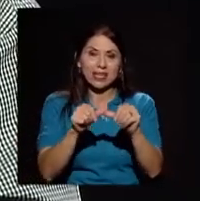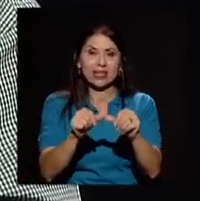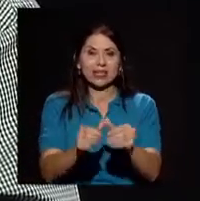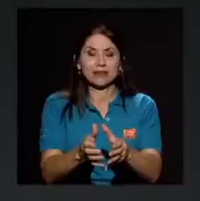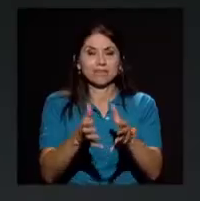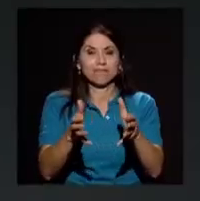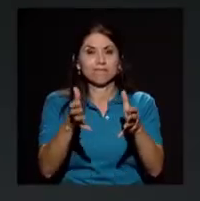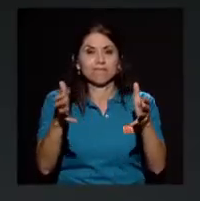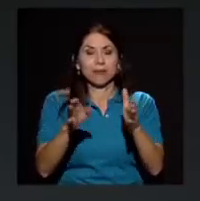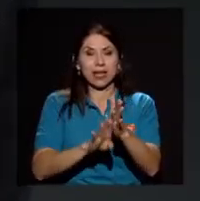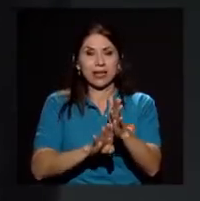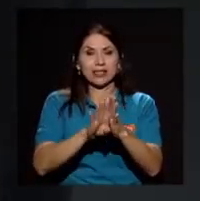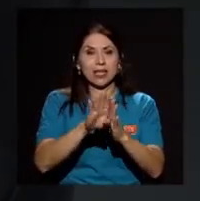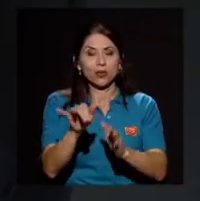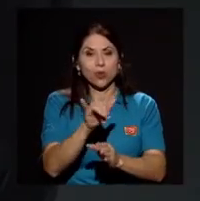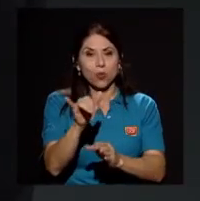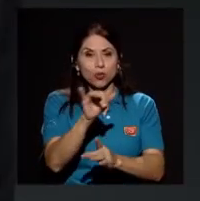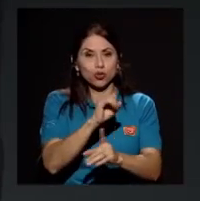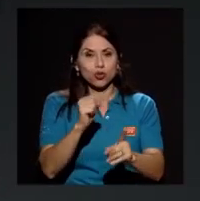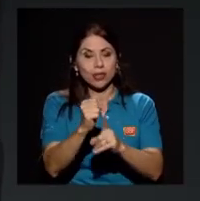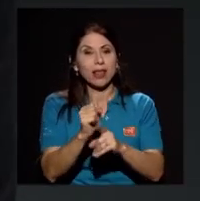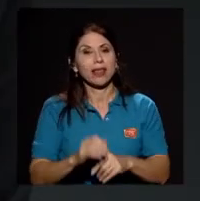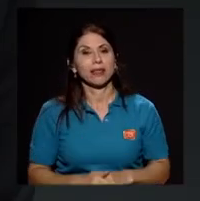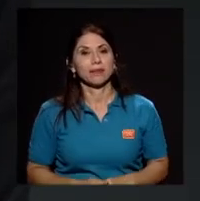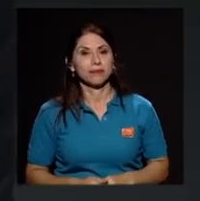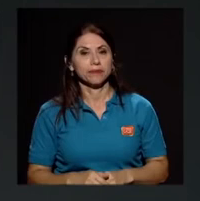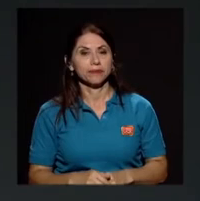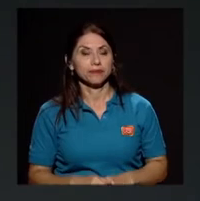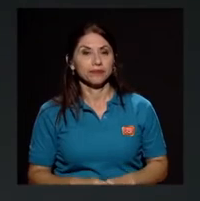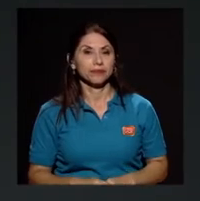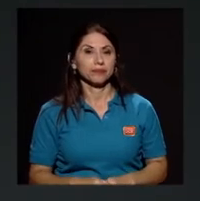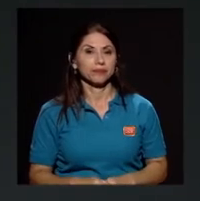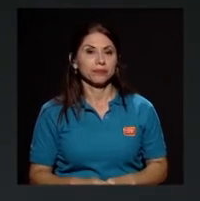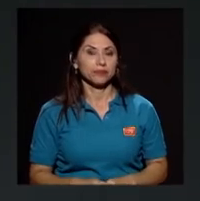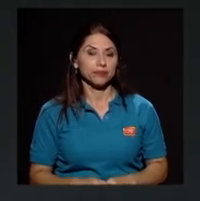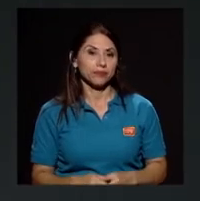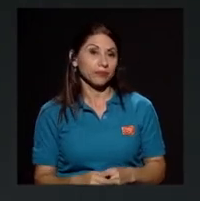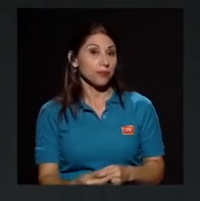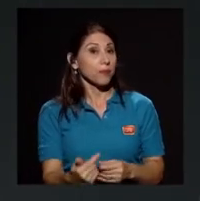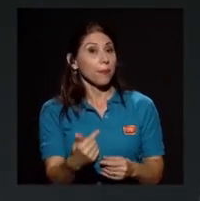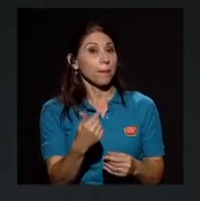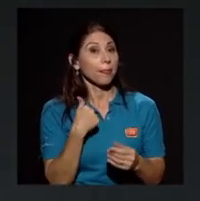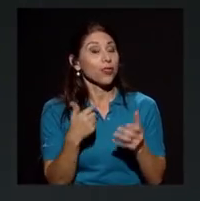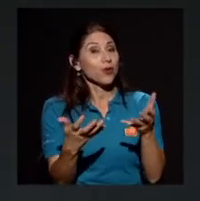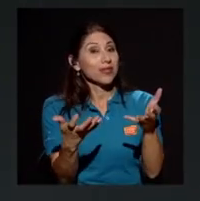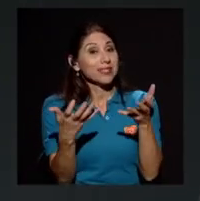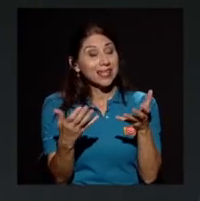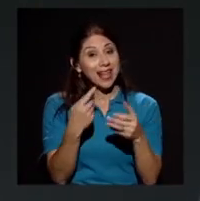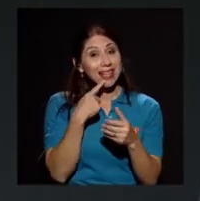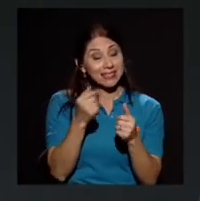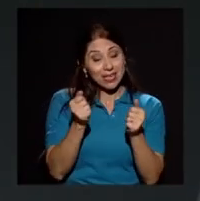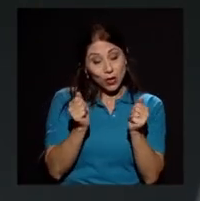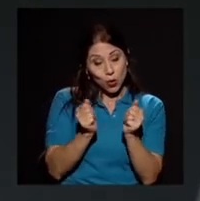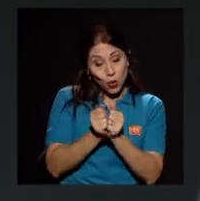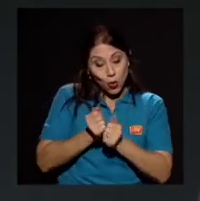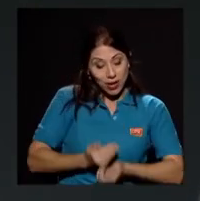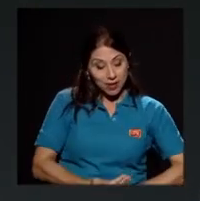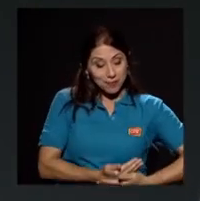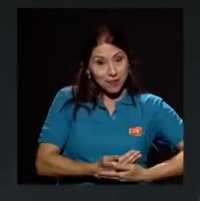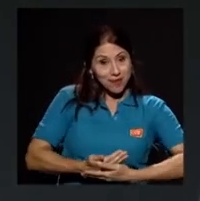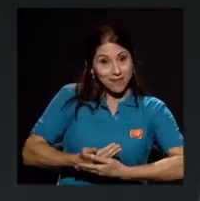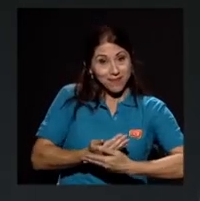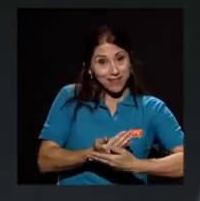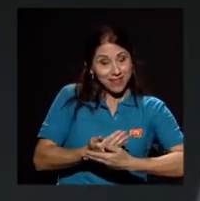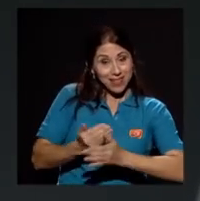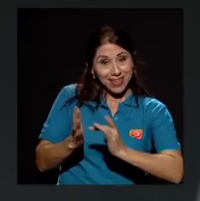pues yo quisiera decir con el niño de Belén paz a los hombres de